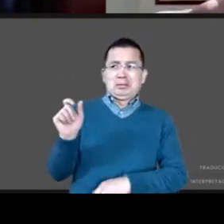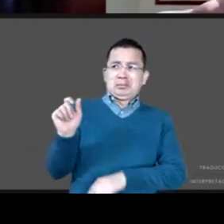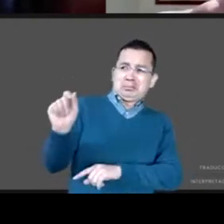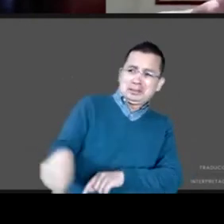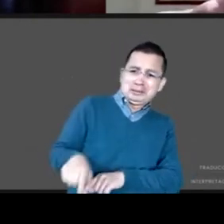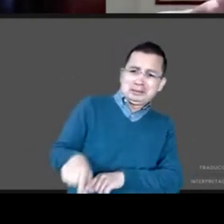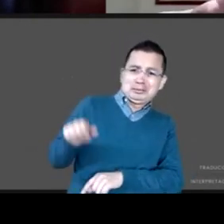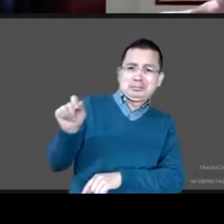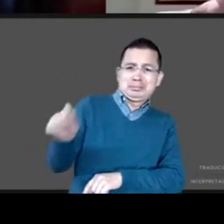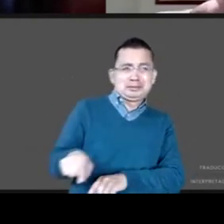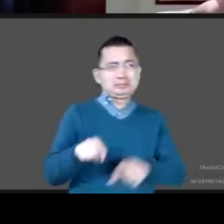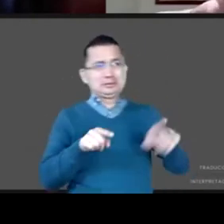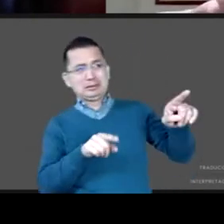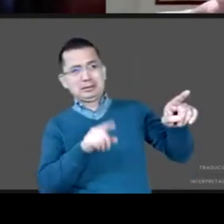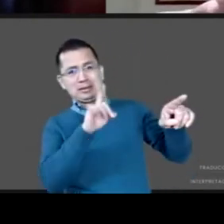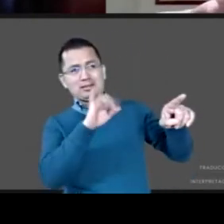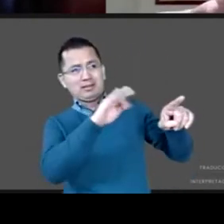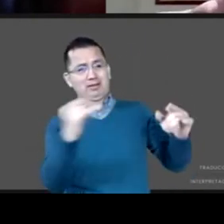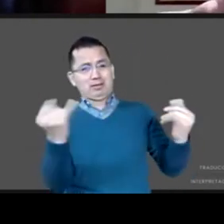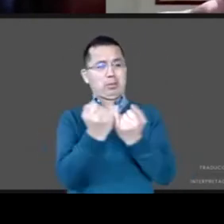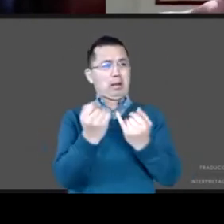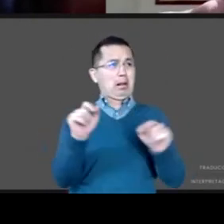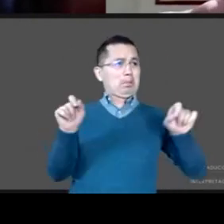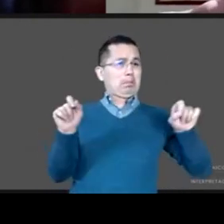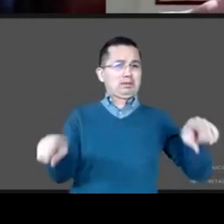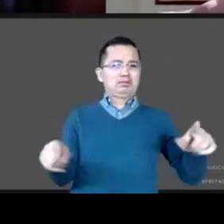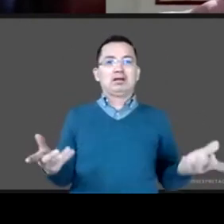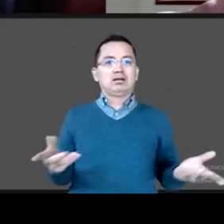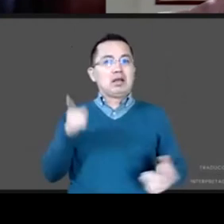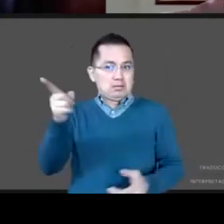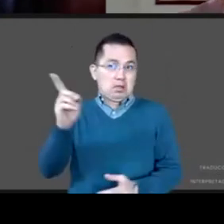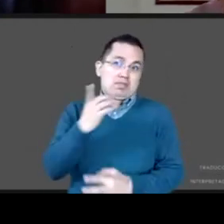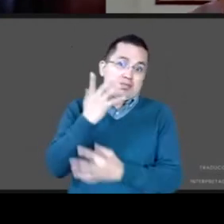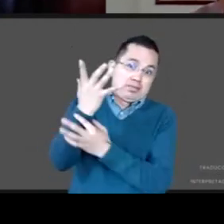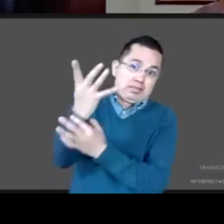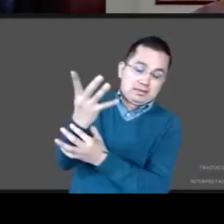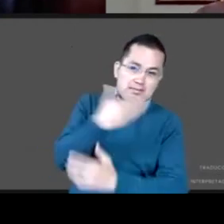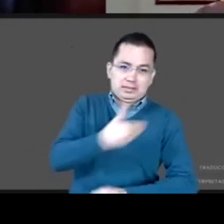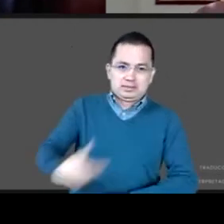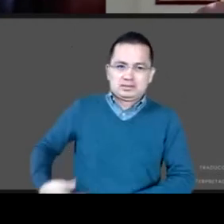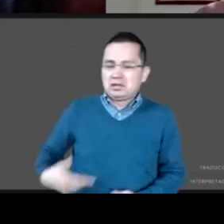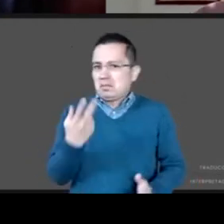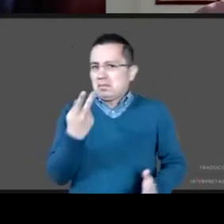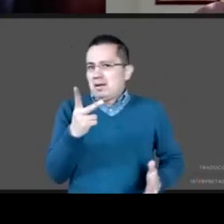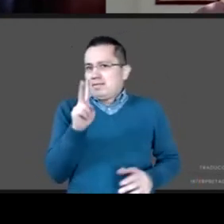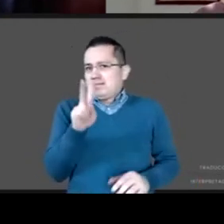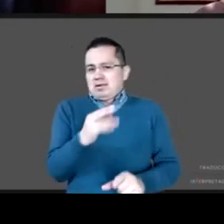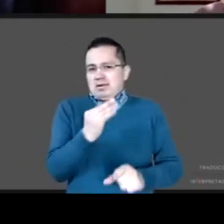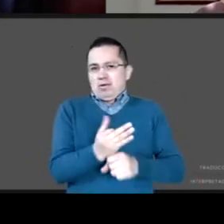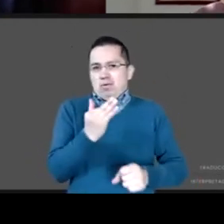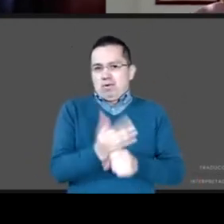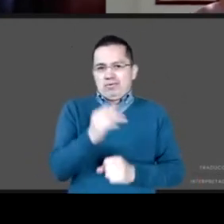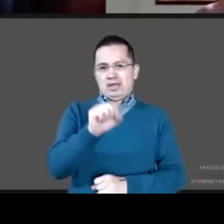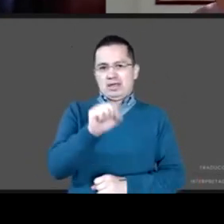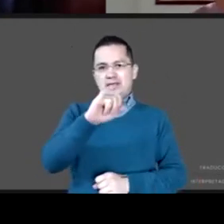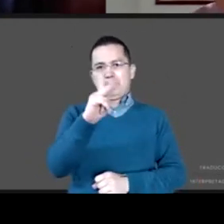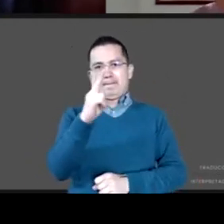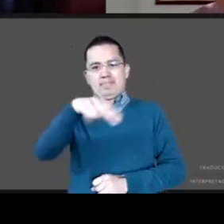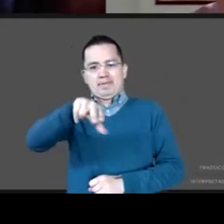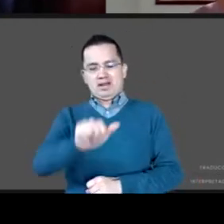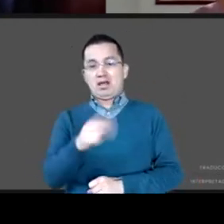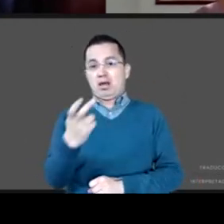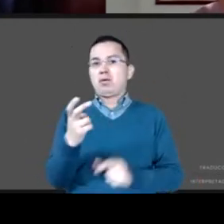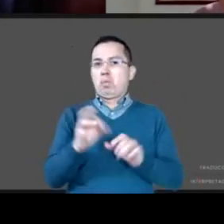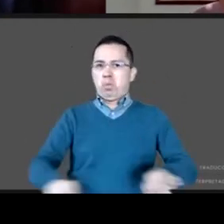institución DIF, que en este momento pues juega uno, digamos que tiene uno de los papeles relevantes a la política